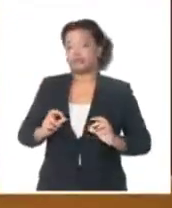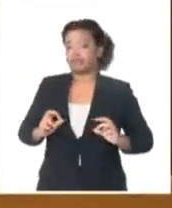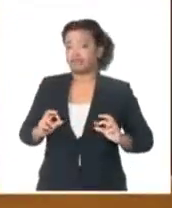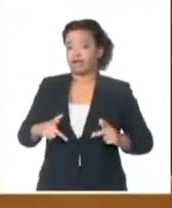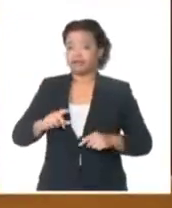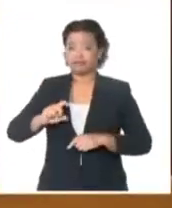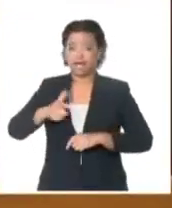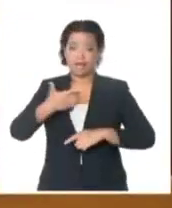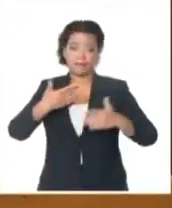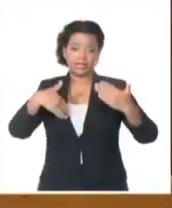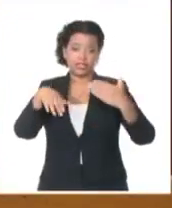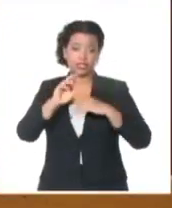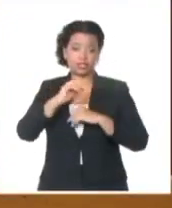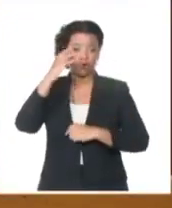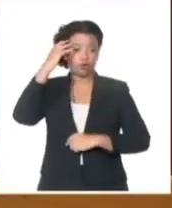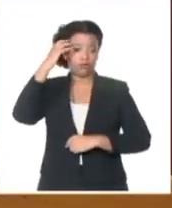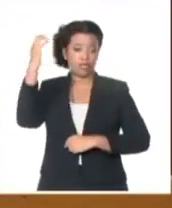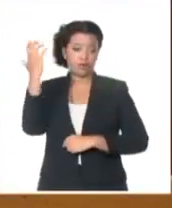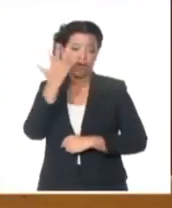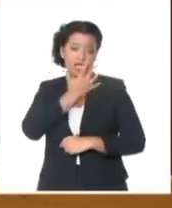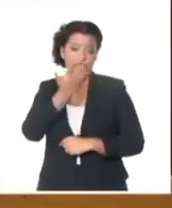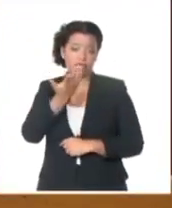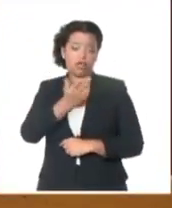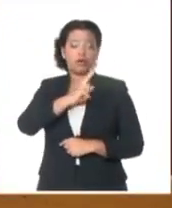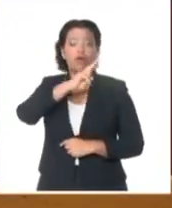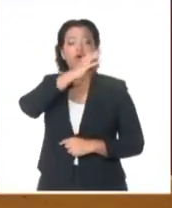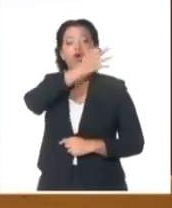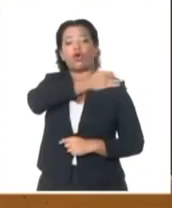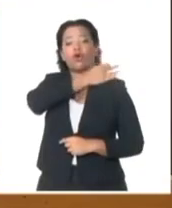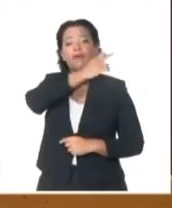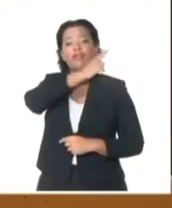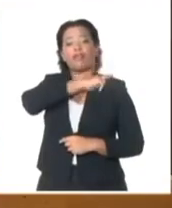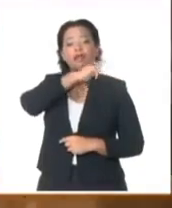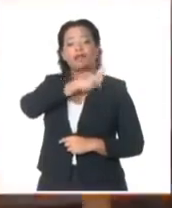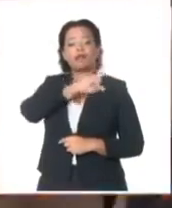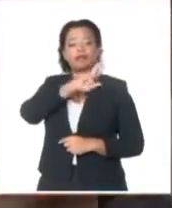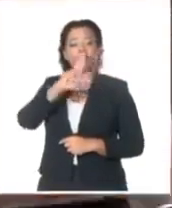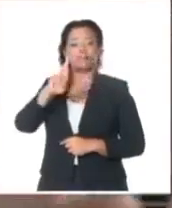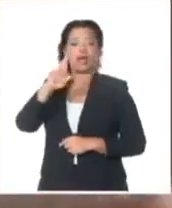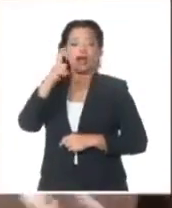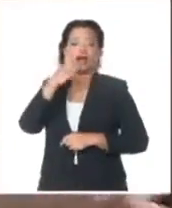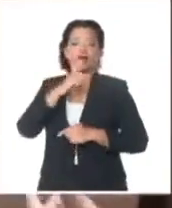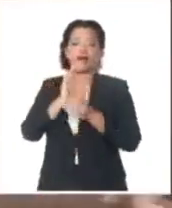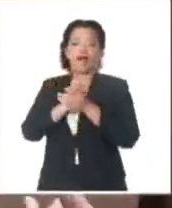viceprimeros ministros del gobierno al comandante de la Revolución, Ramiro Valdés Menéndez.